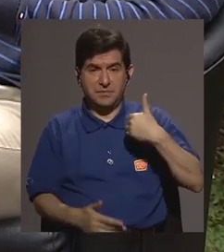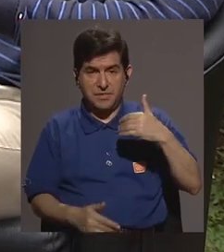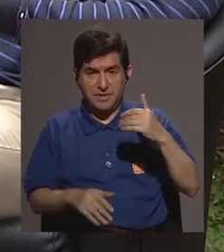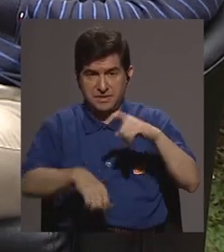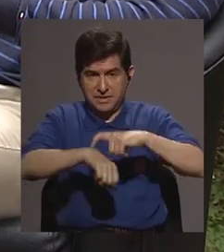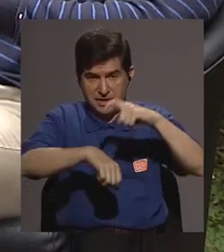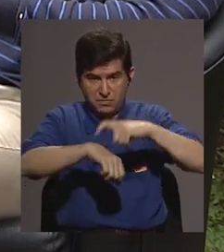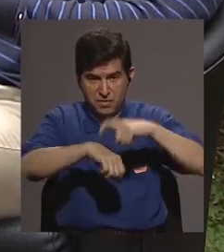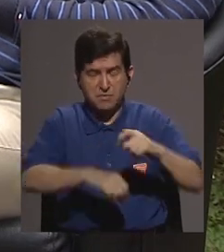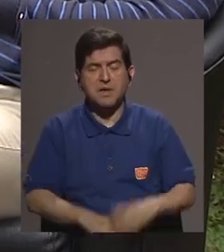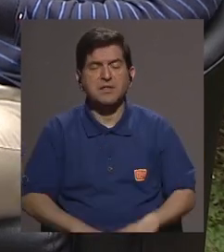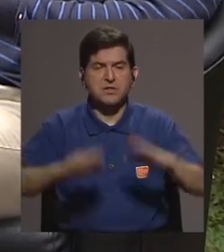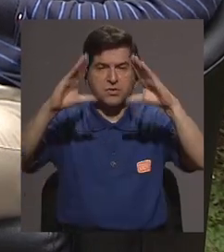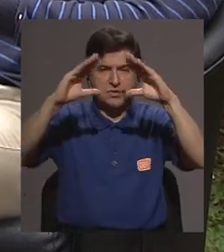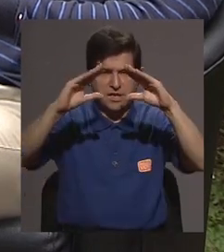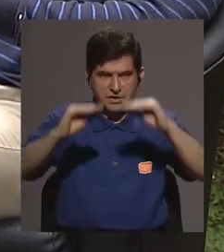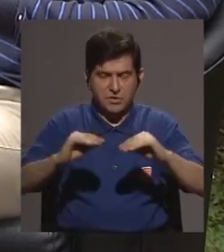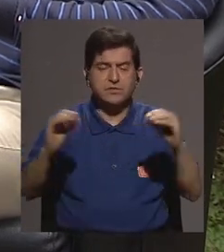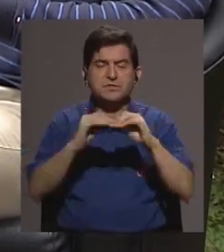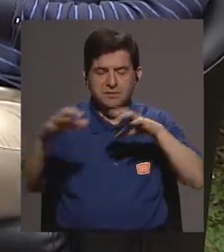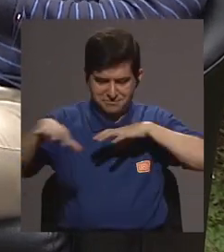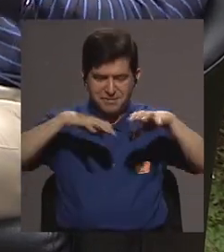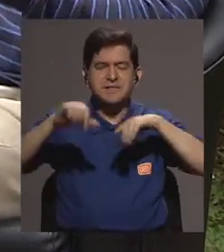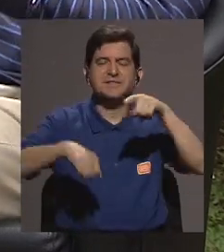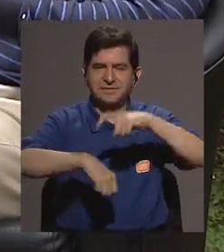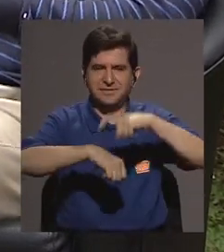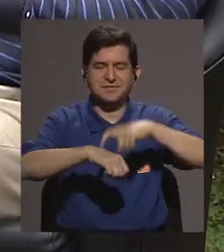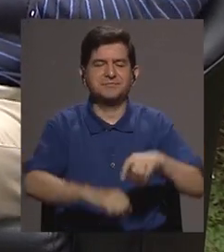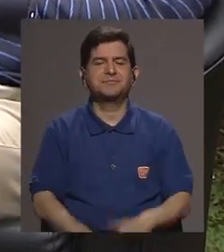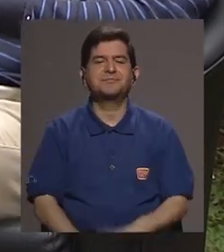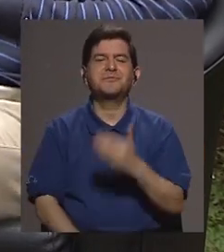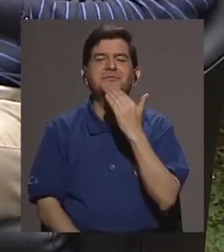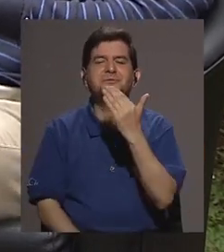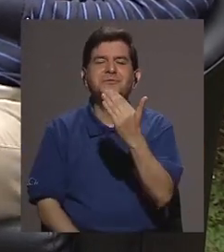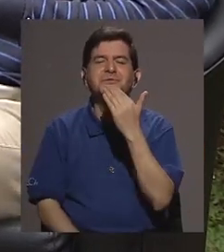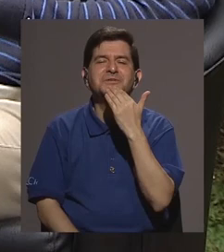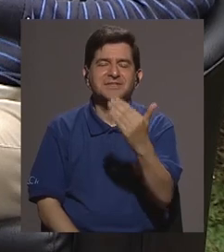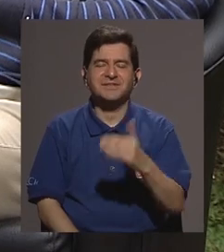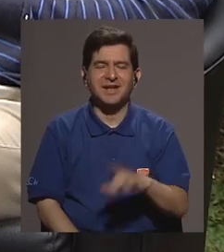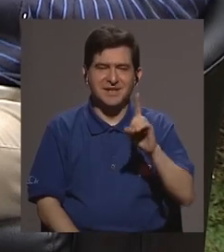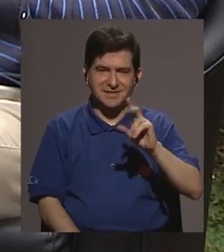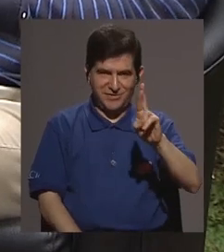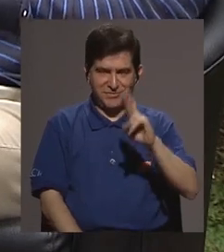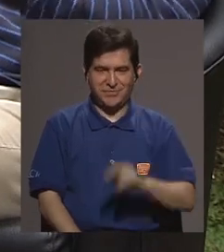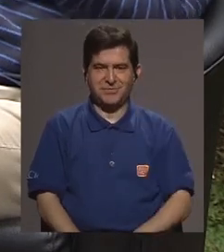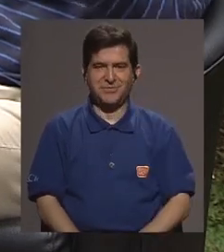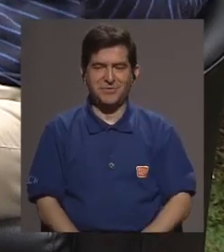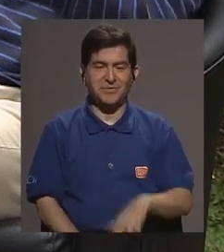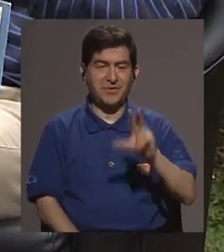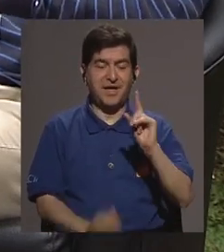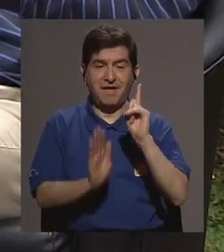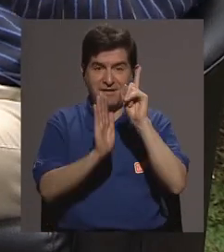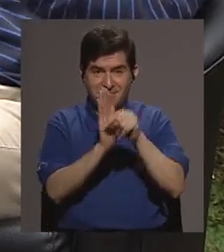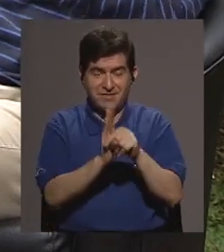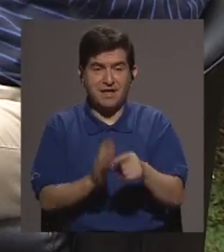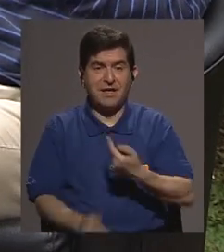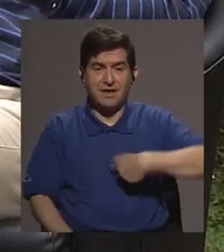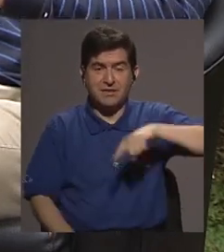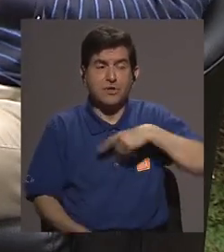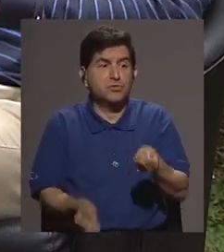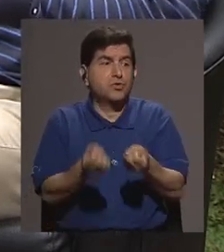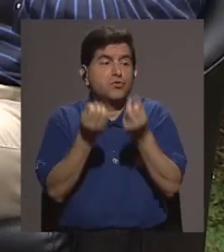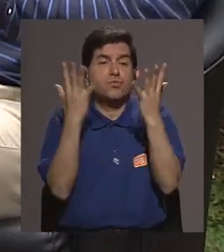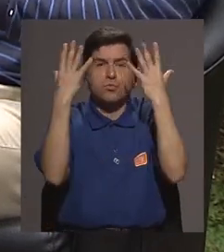la tarde noche que es cuando más le gusta más actividad bueno doctor de verdad que muchísimas gracias creo que en estos 30 minutos abarcamos